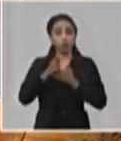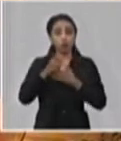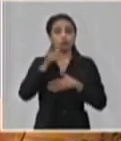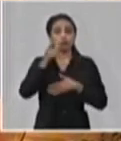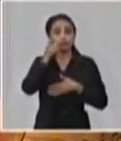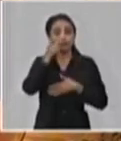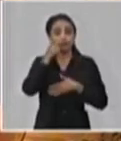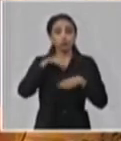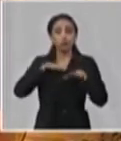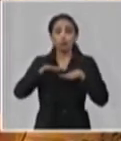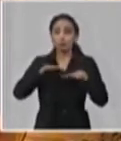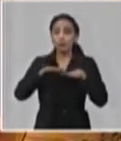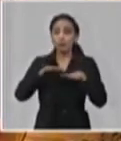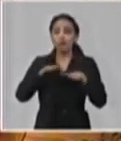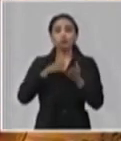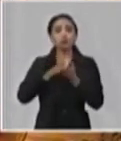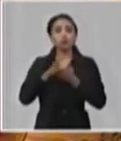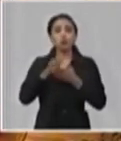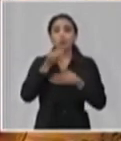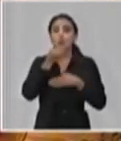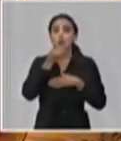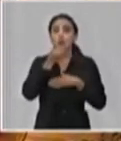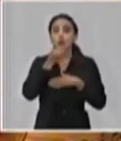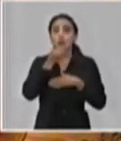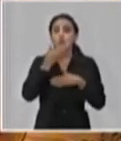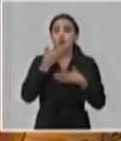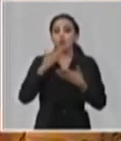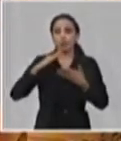seguirnos preparando para que pueda entrar al país y poder actuar en su contención.